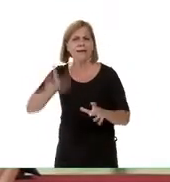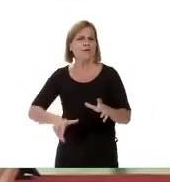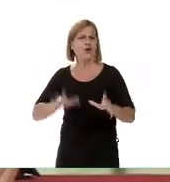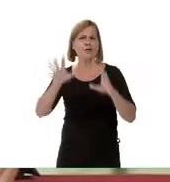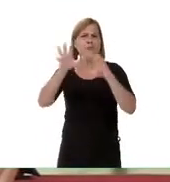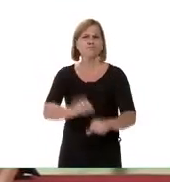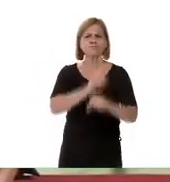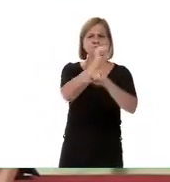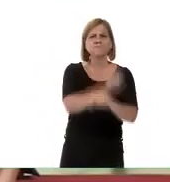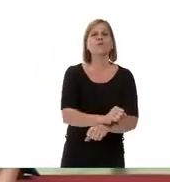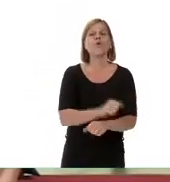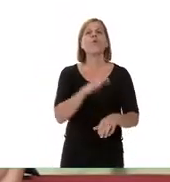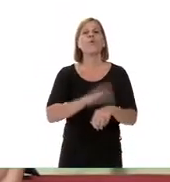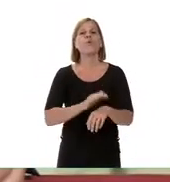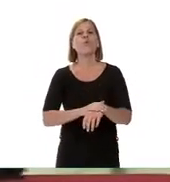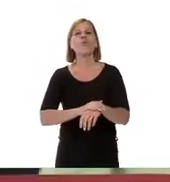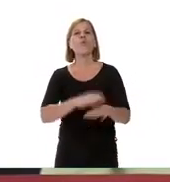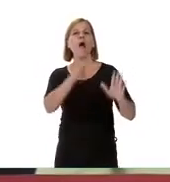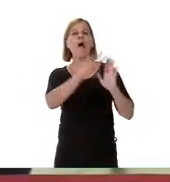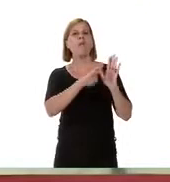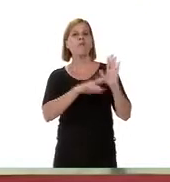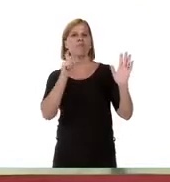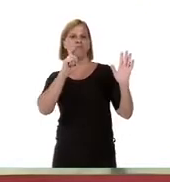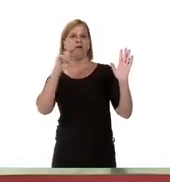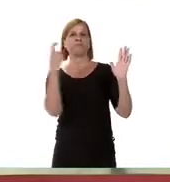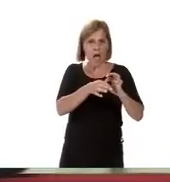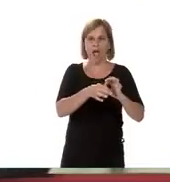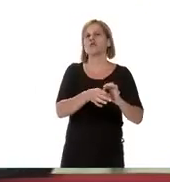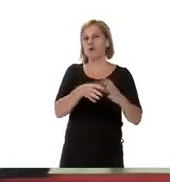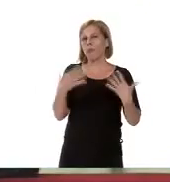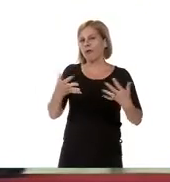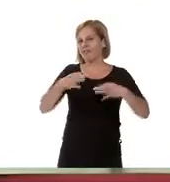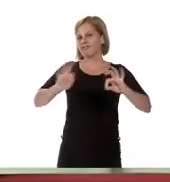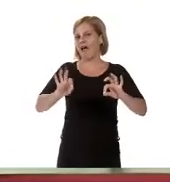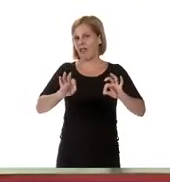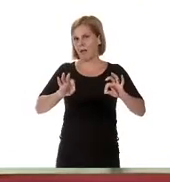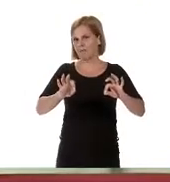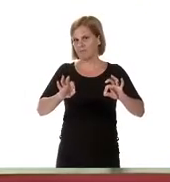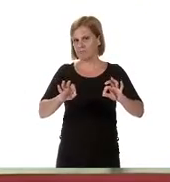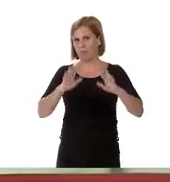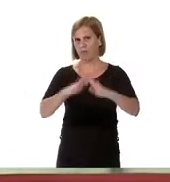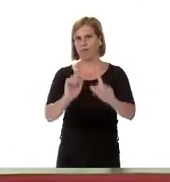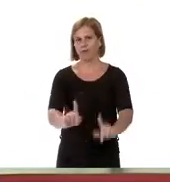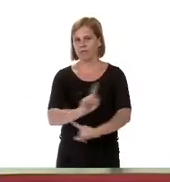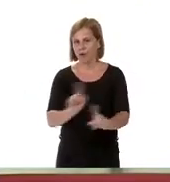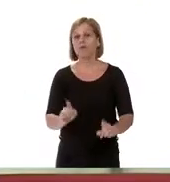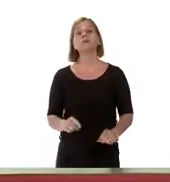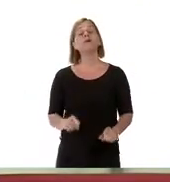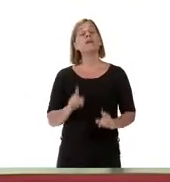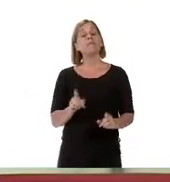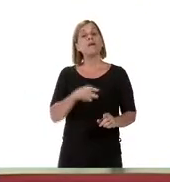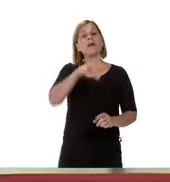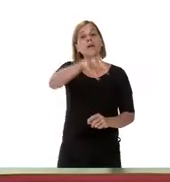respetando el aislamiento y algunos la cuarentena. Se han establecido puestos sanitarios en el ingreso